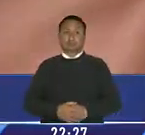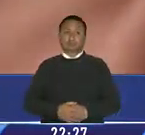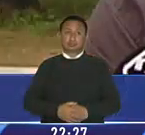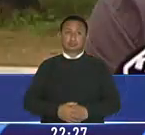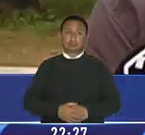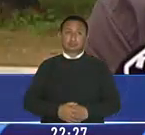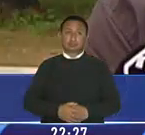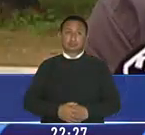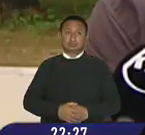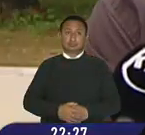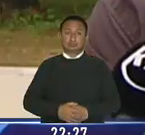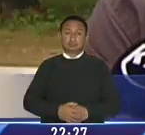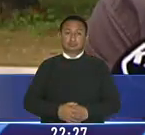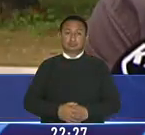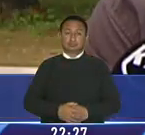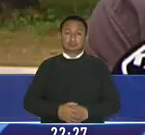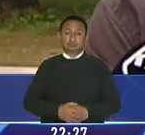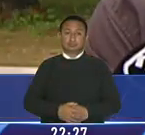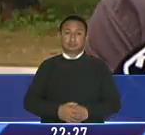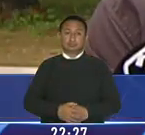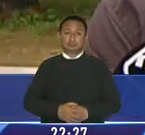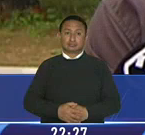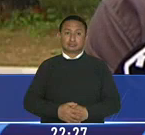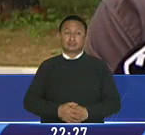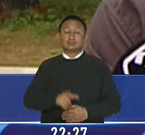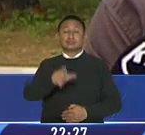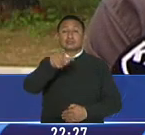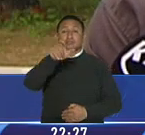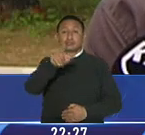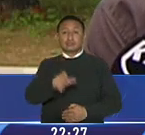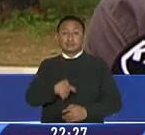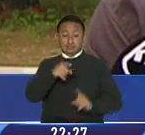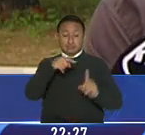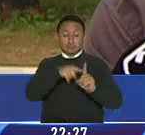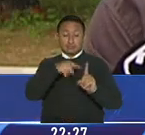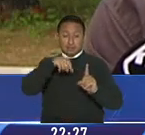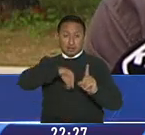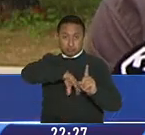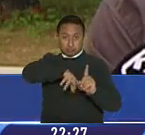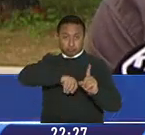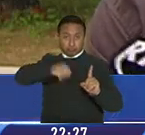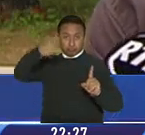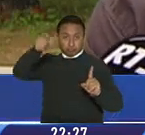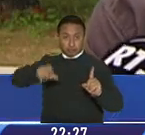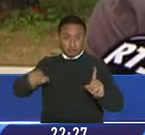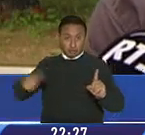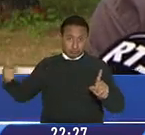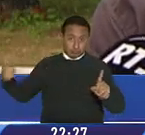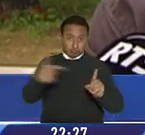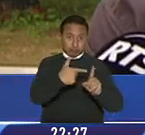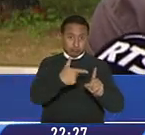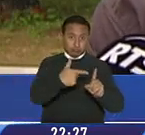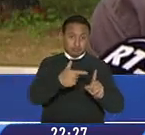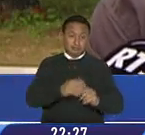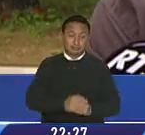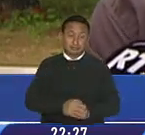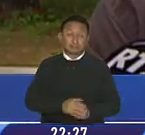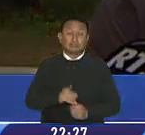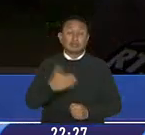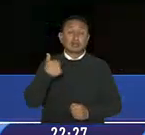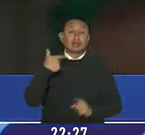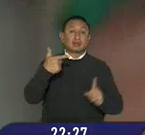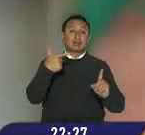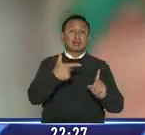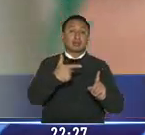fue objeto de un robo un asalto con unas personas afroecuatorianas que estaban con armas de